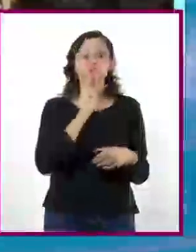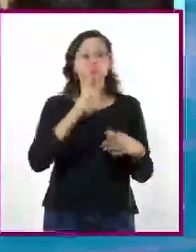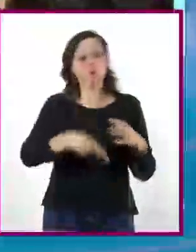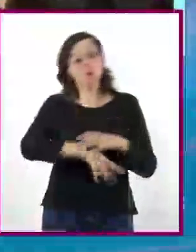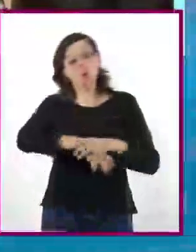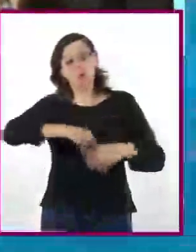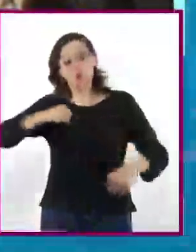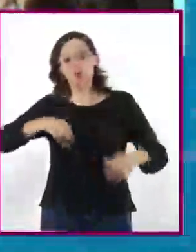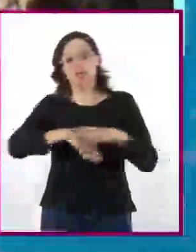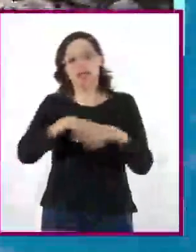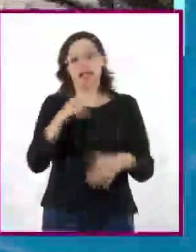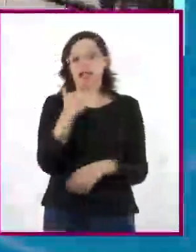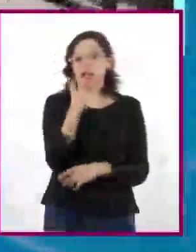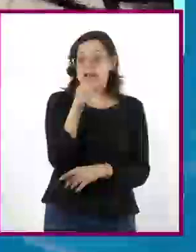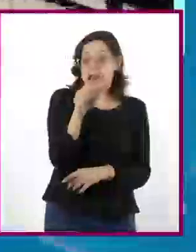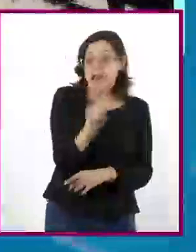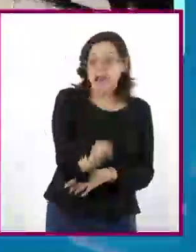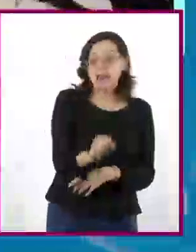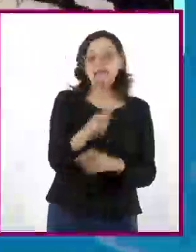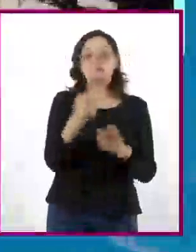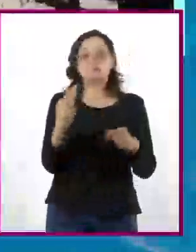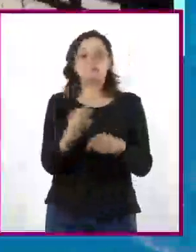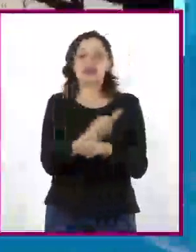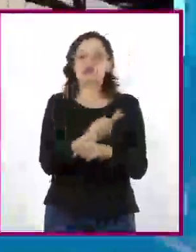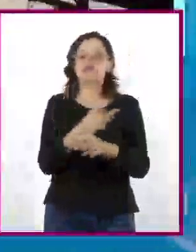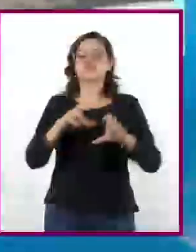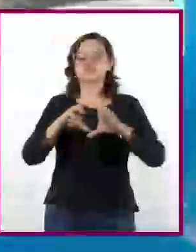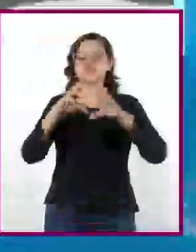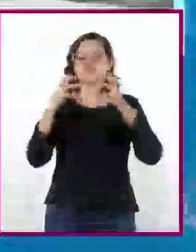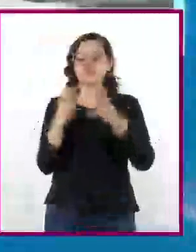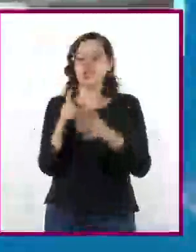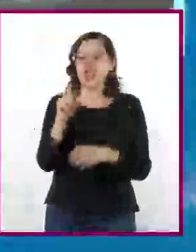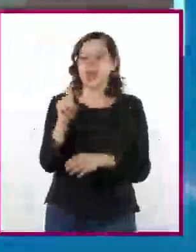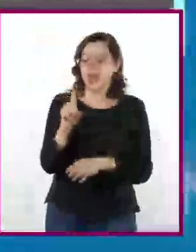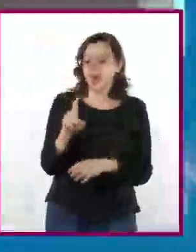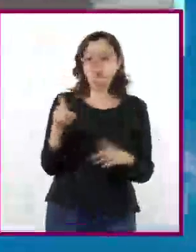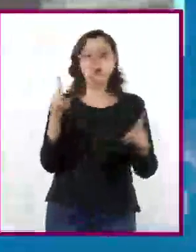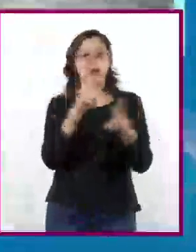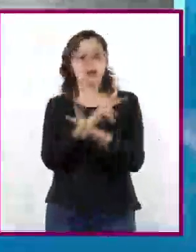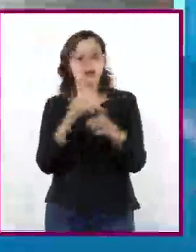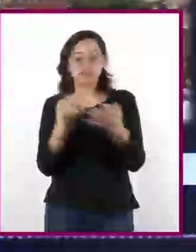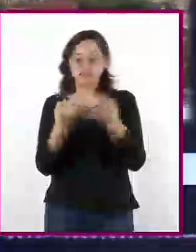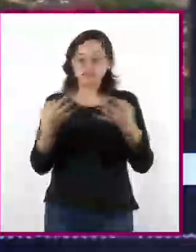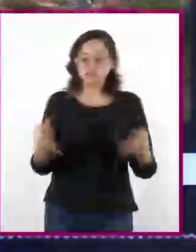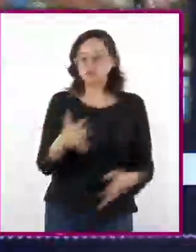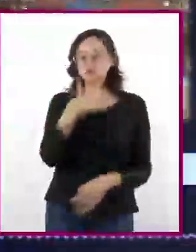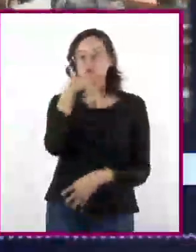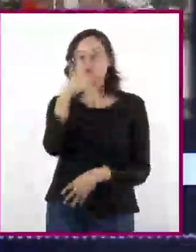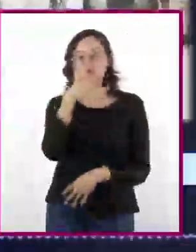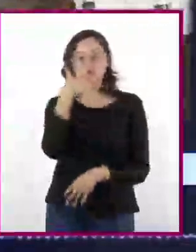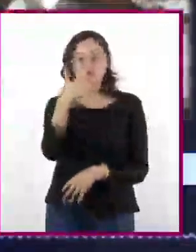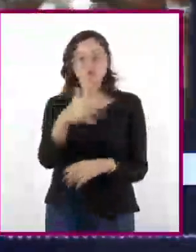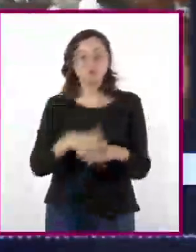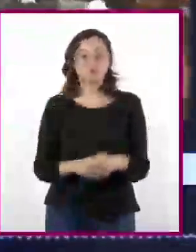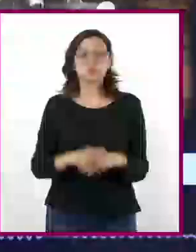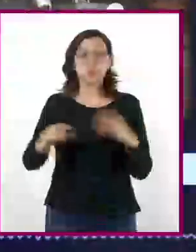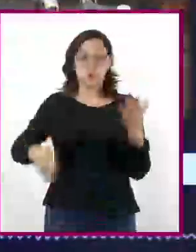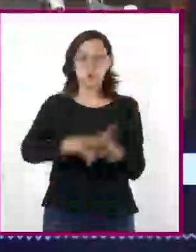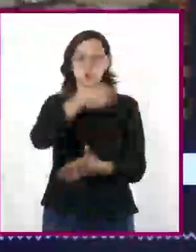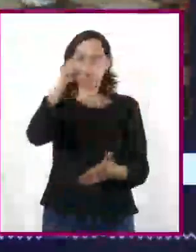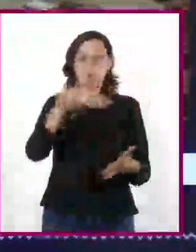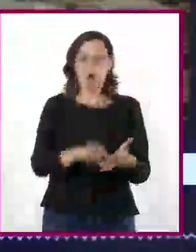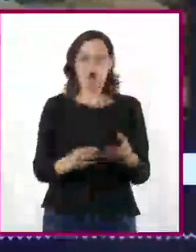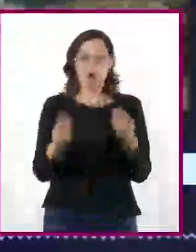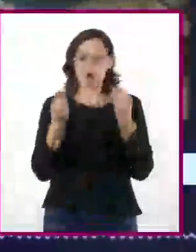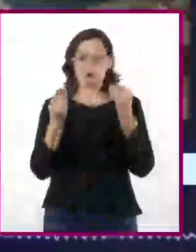petróleo y gas natural, lo cual ocasiona la contaminación del agua, aire y suelo. En las regiones con sobrepoblación,